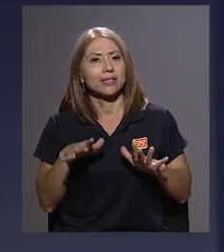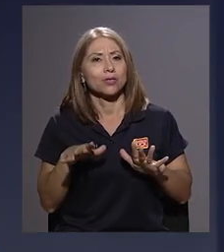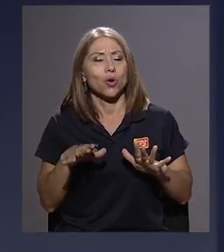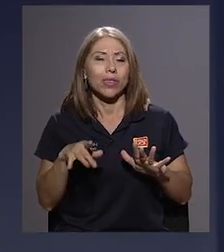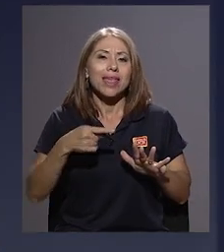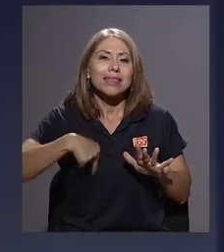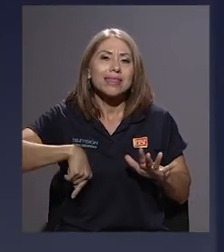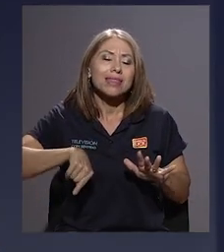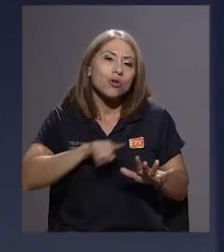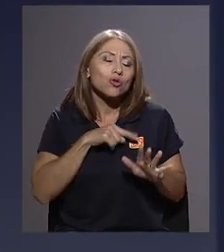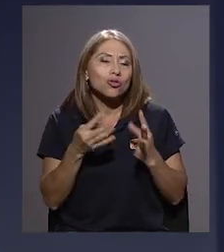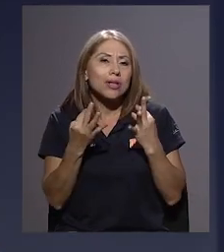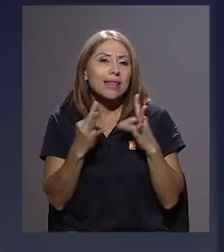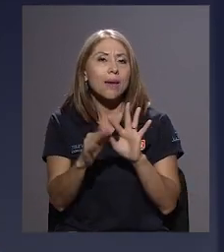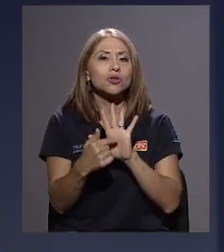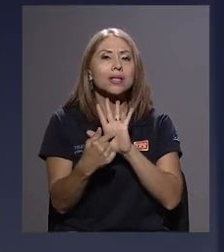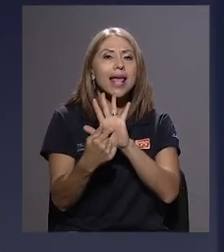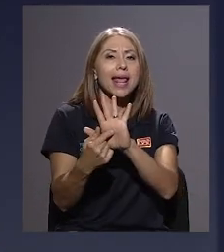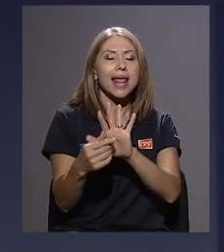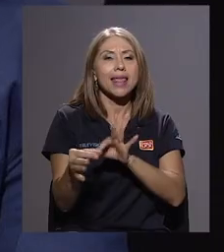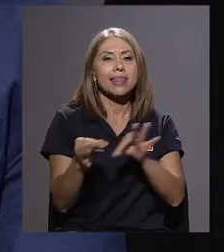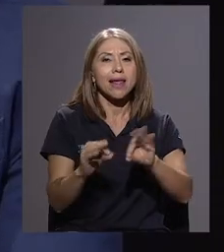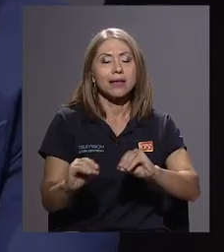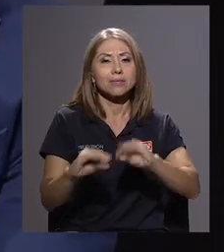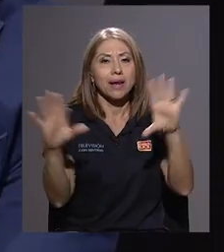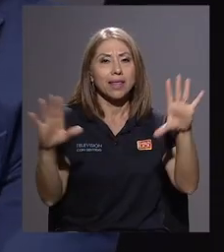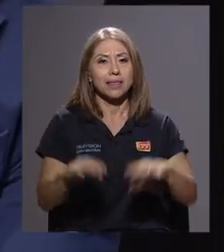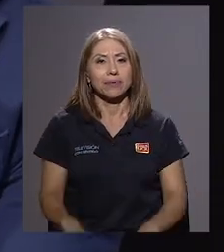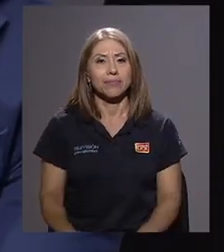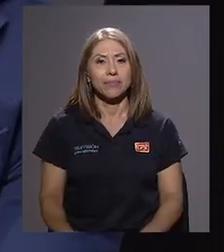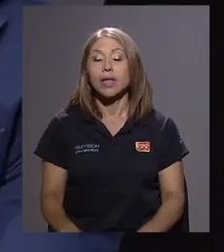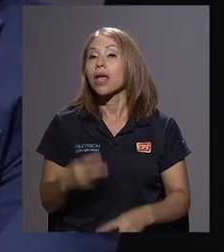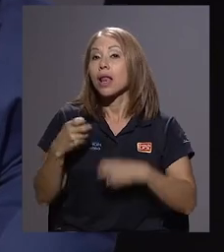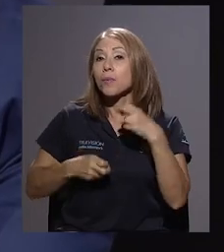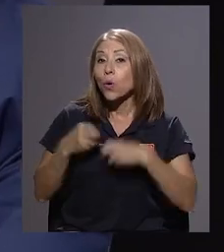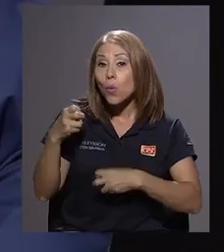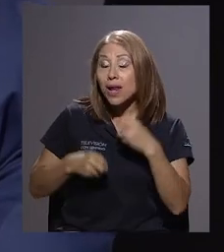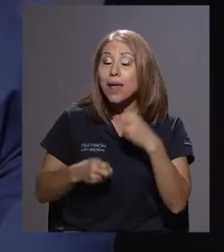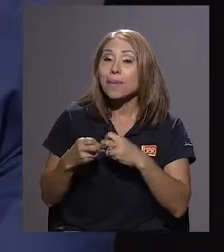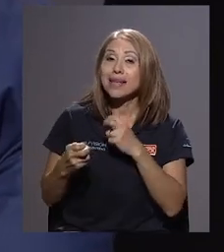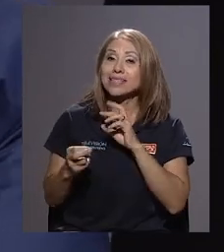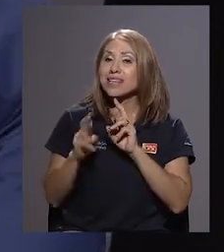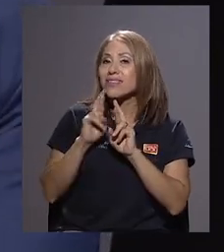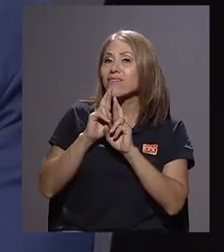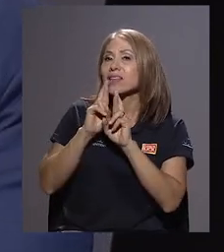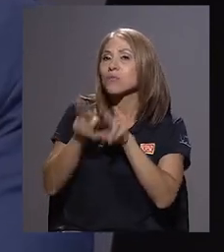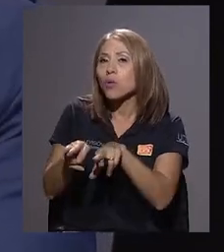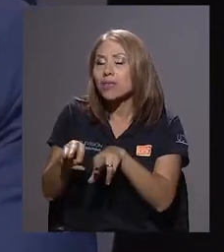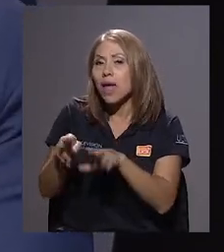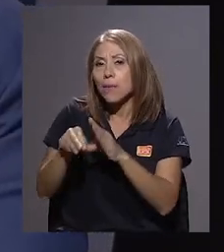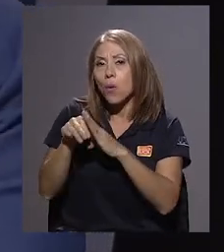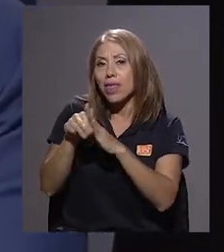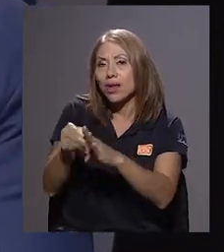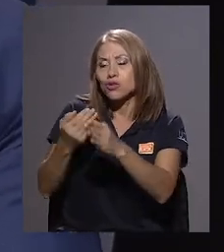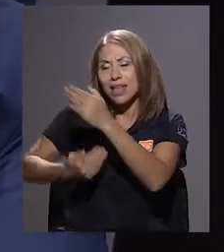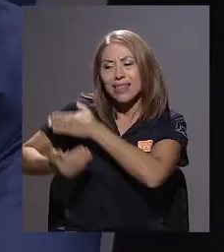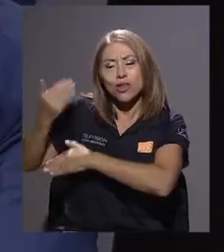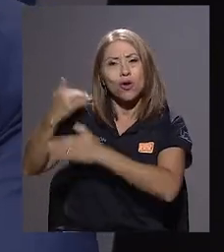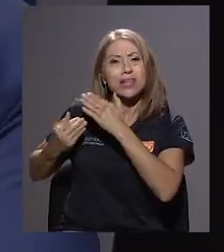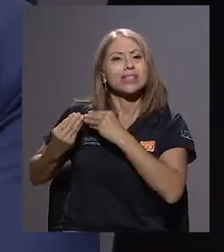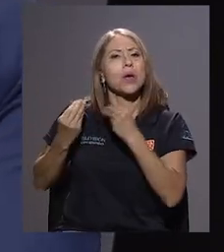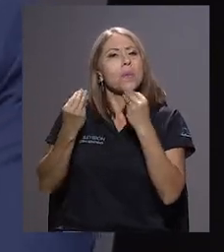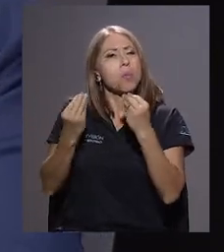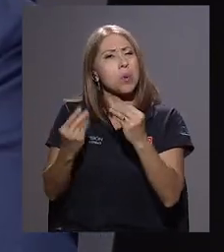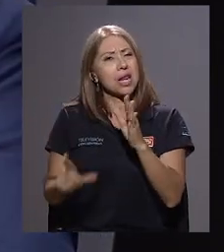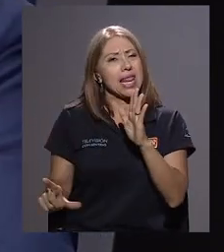tratar de lucir como transparente. El problema es que se responde a modelos anteriores, muy jerárquicos, burocráticos,